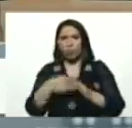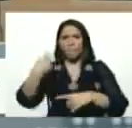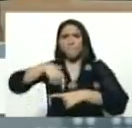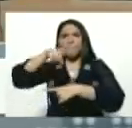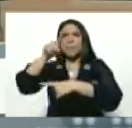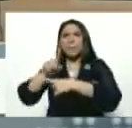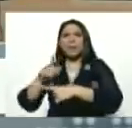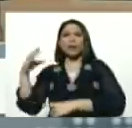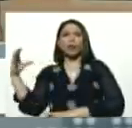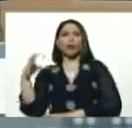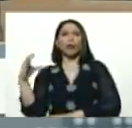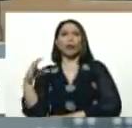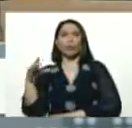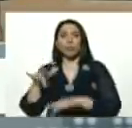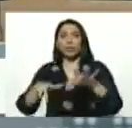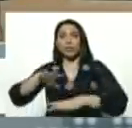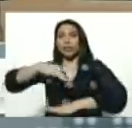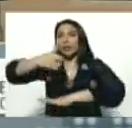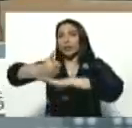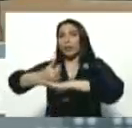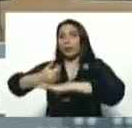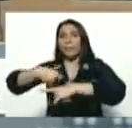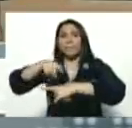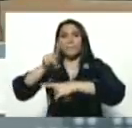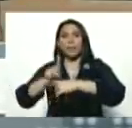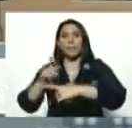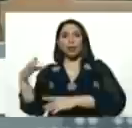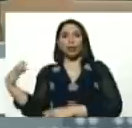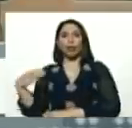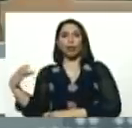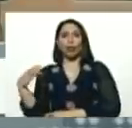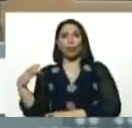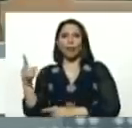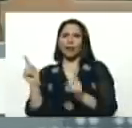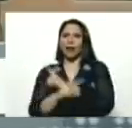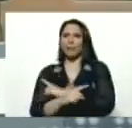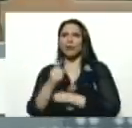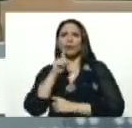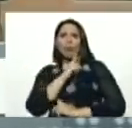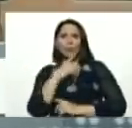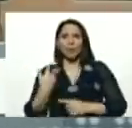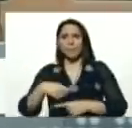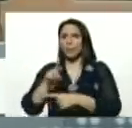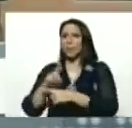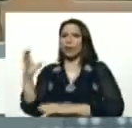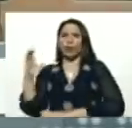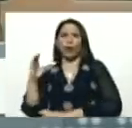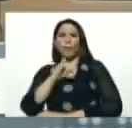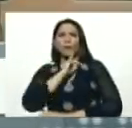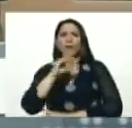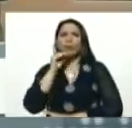Colombia, Julio Borges, el secretario general del partido primero Colombia, primero Bogotá, primero Álvaro Uribe,